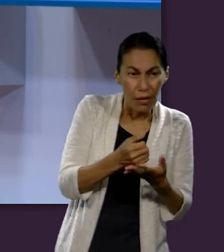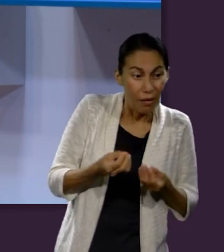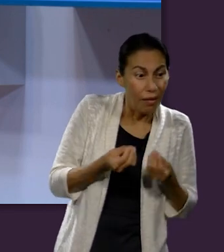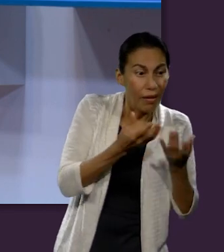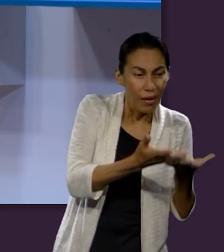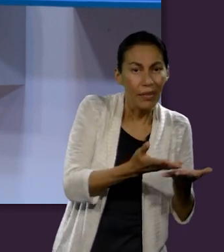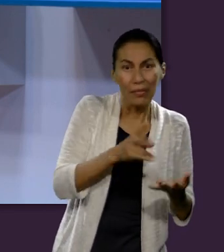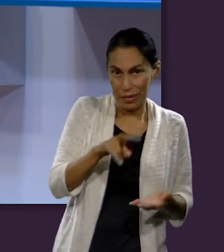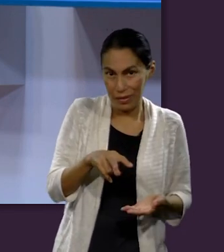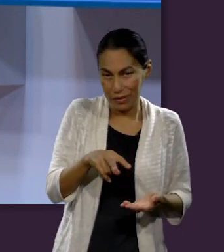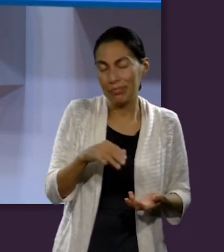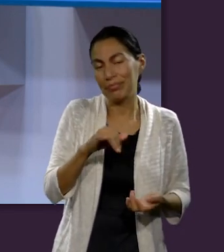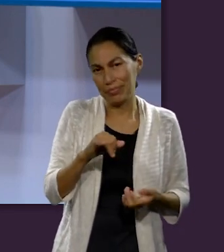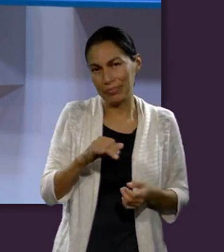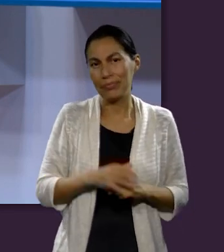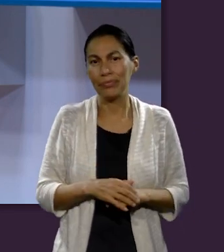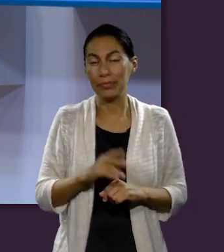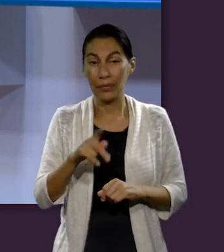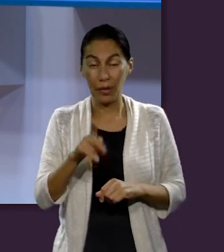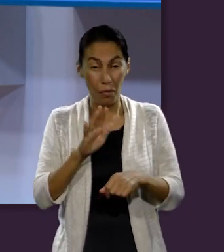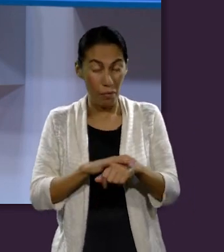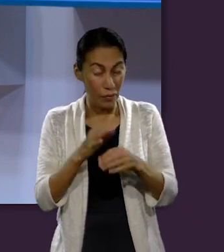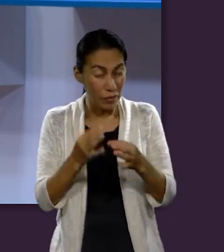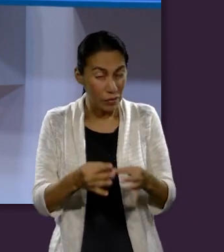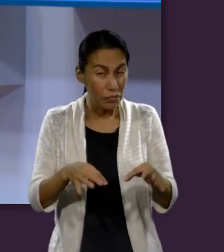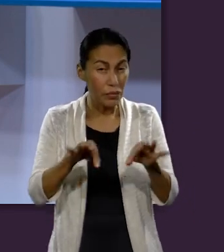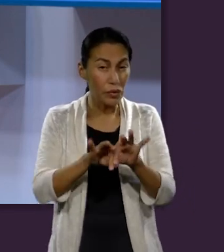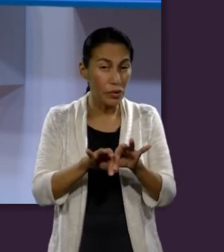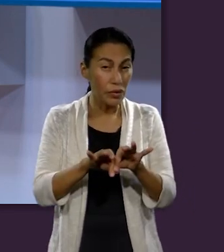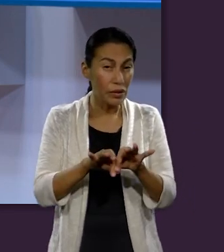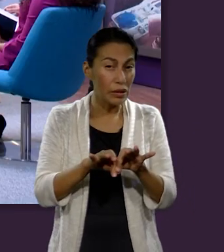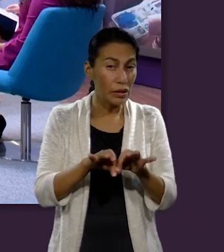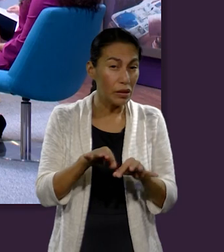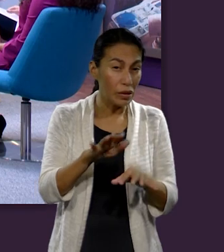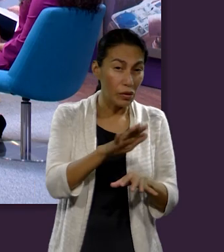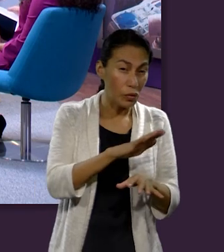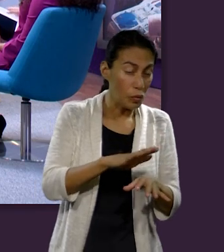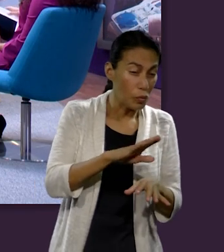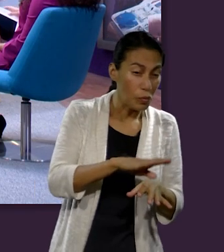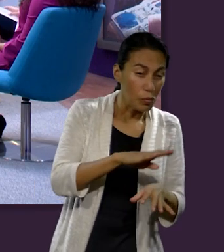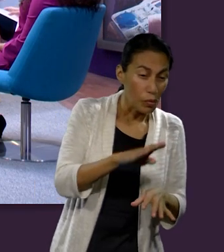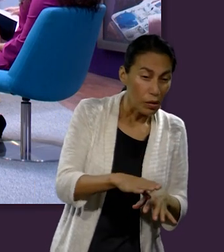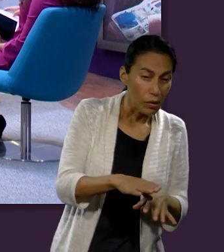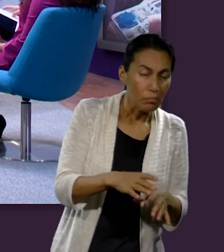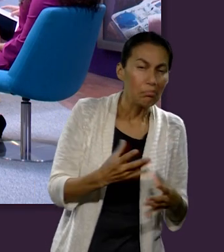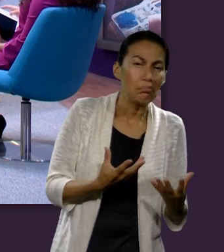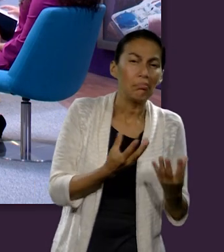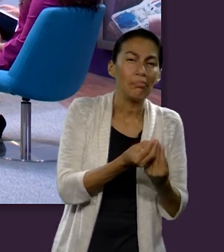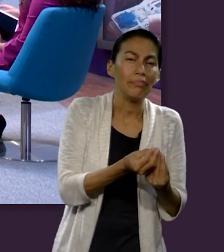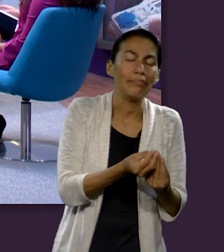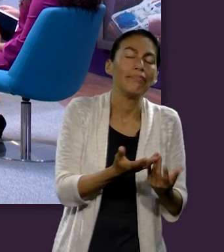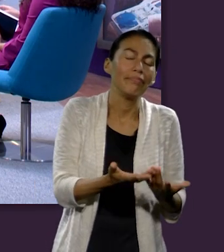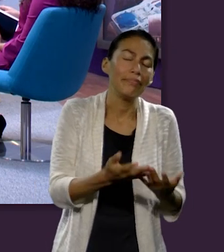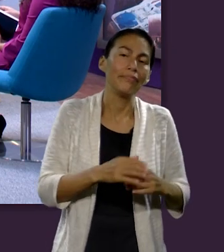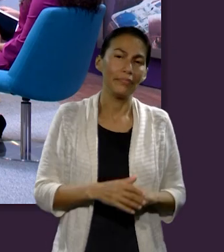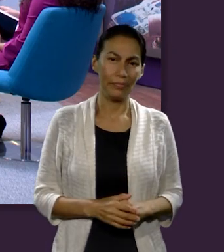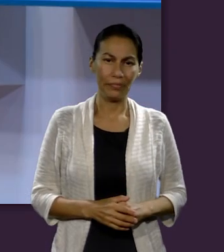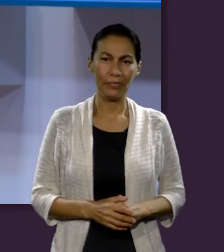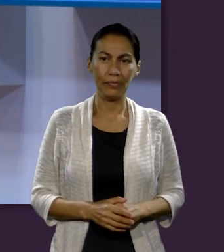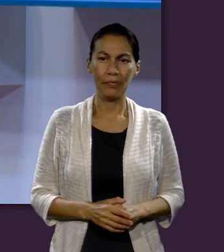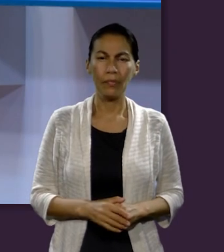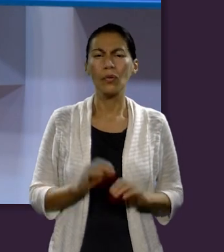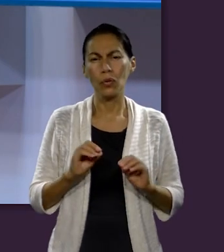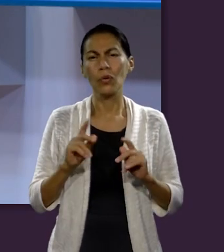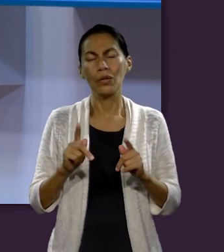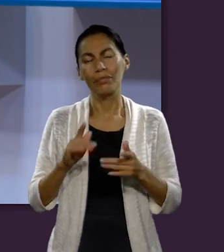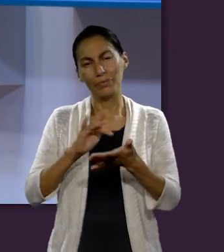físico, también ayudarles a proveer, ¿verdad? Y la principalmente en el entorno de la muerte, de la pérdida, acompañar y la